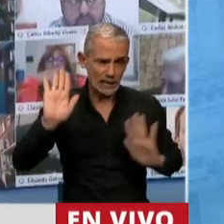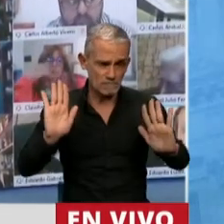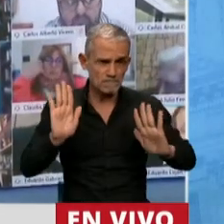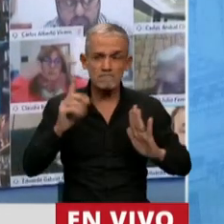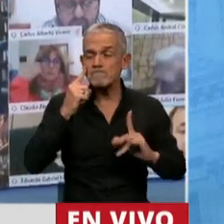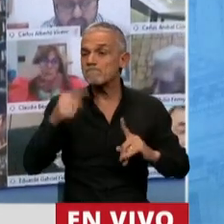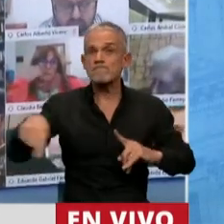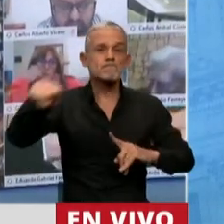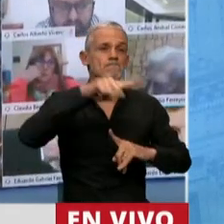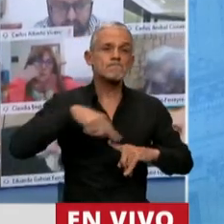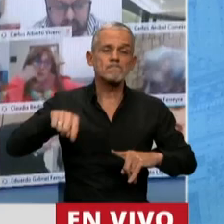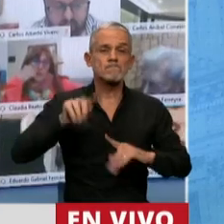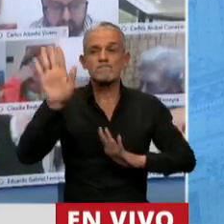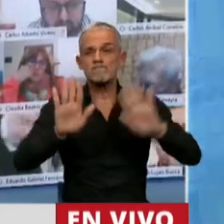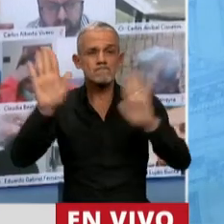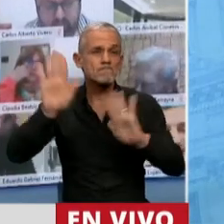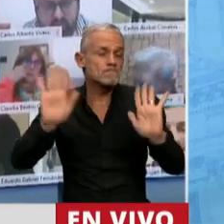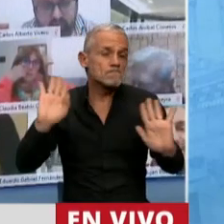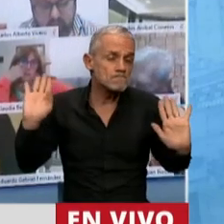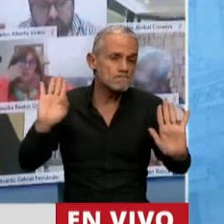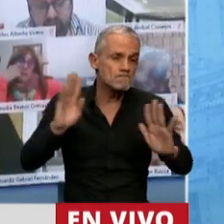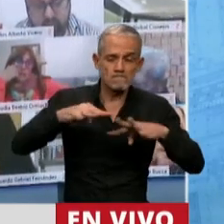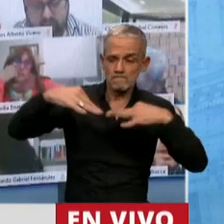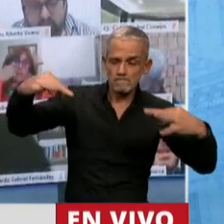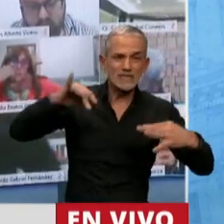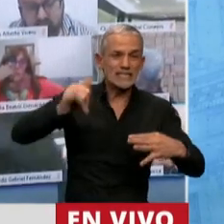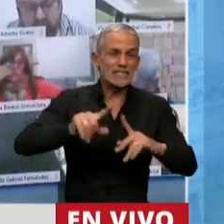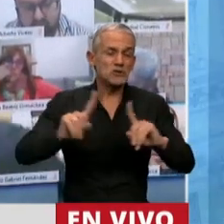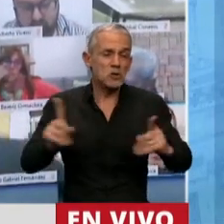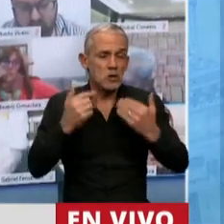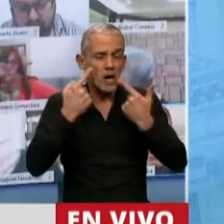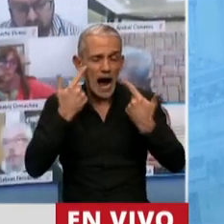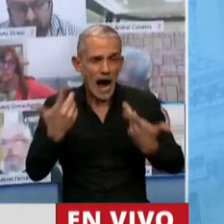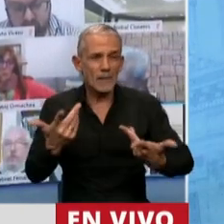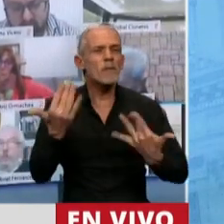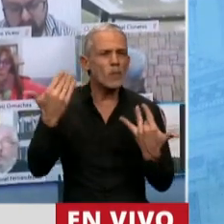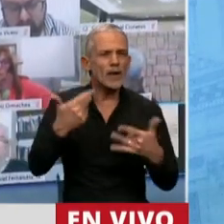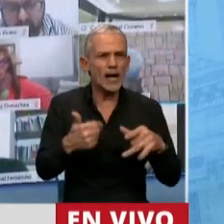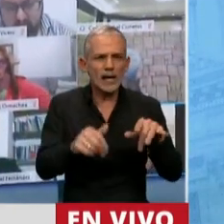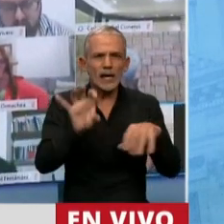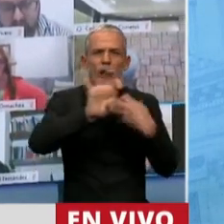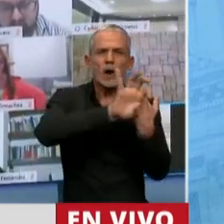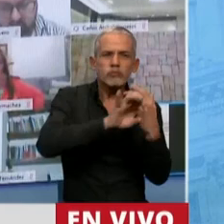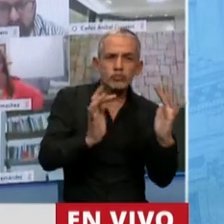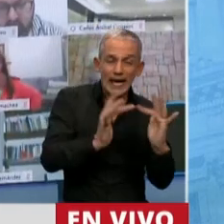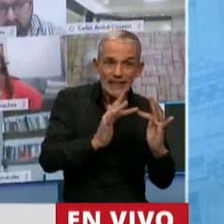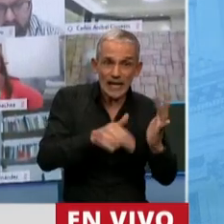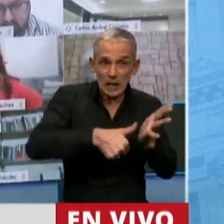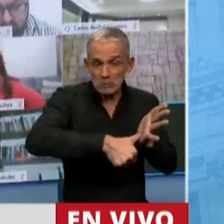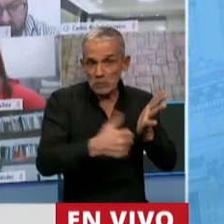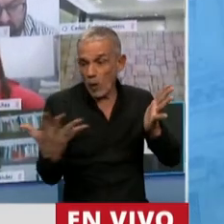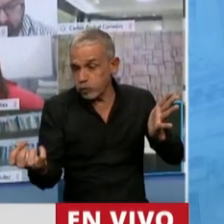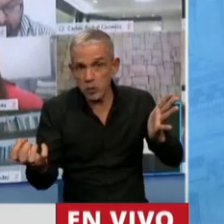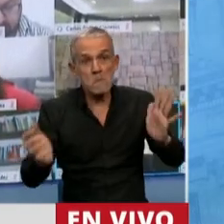someterla al tratamiento en el recinto, quizás se puedan loguear o se puedan identificar